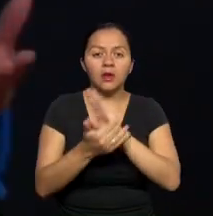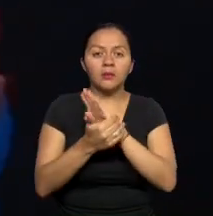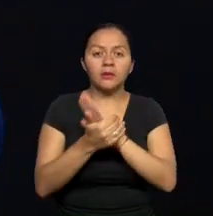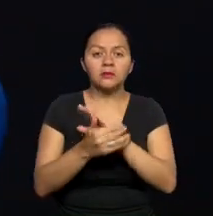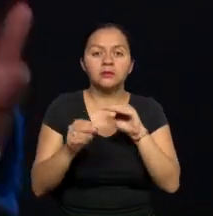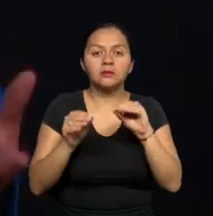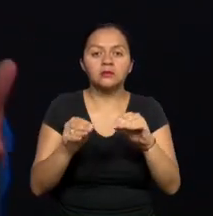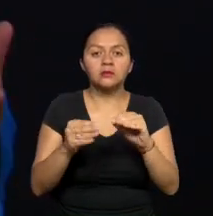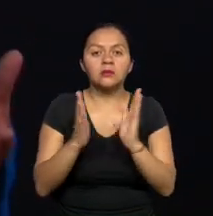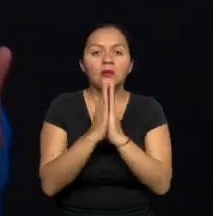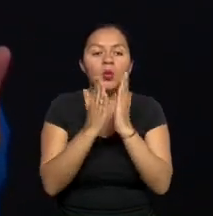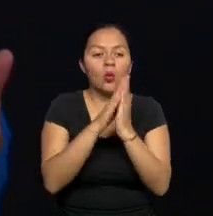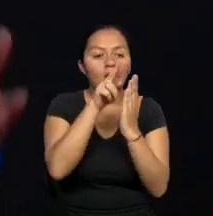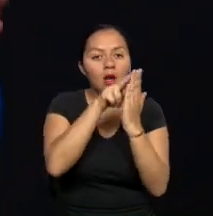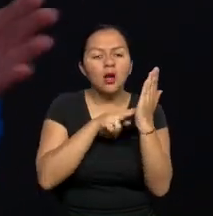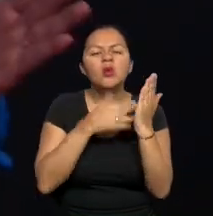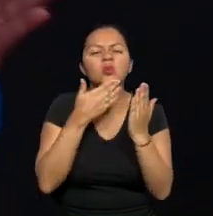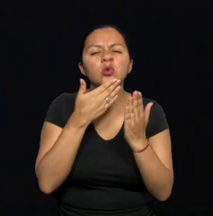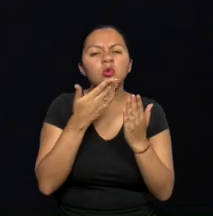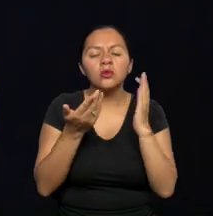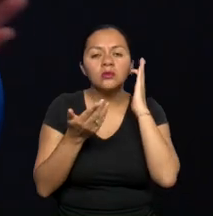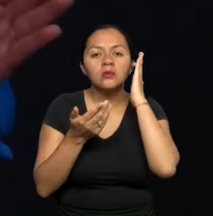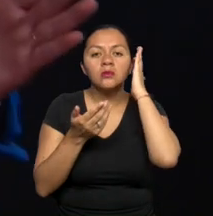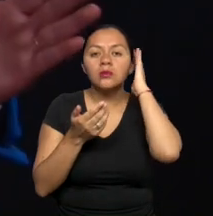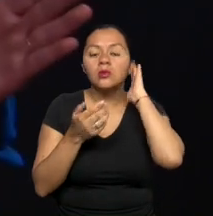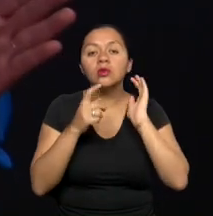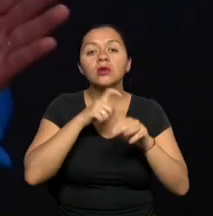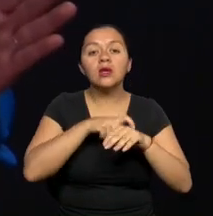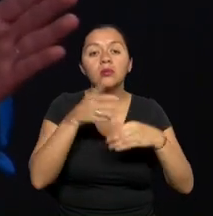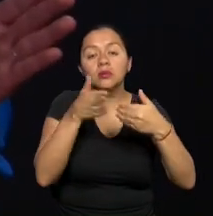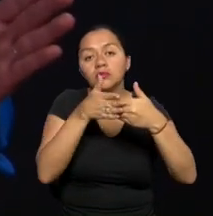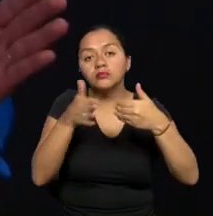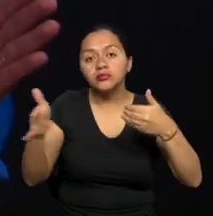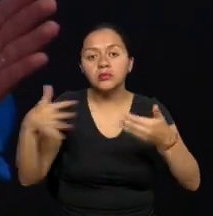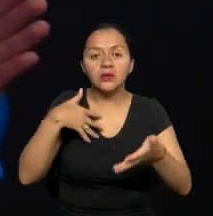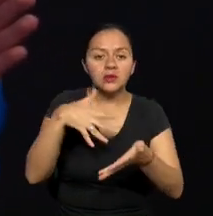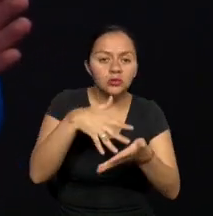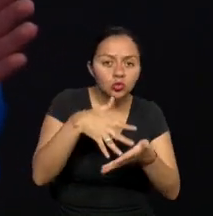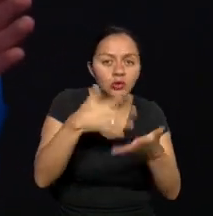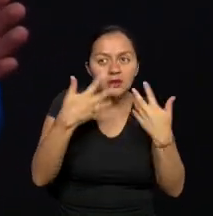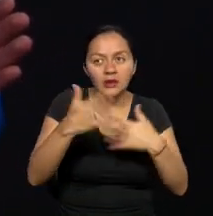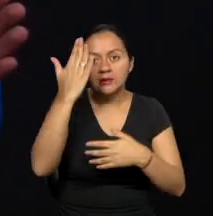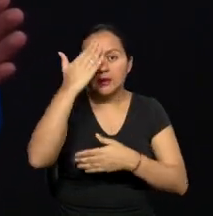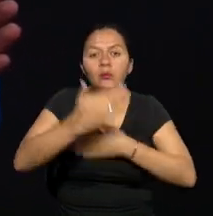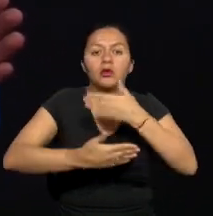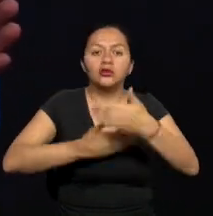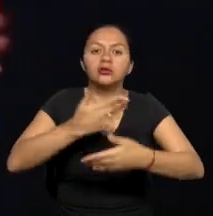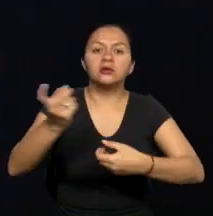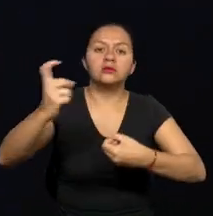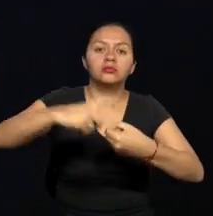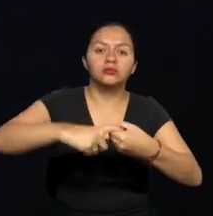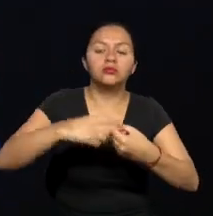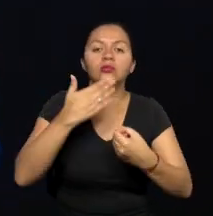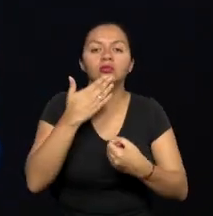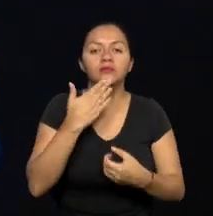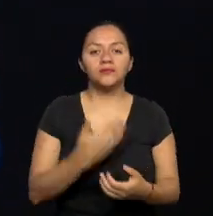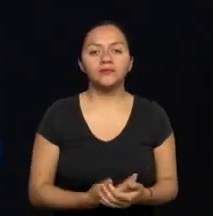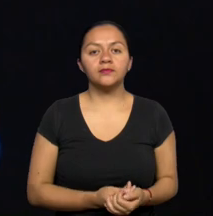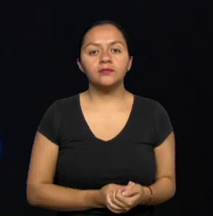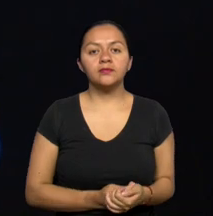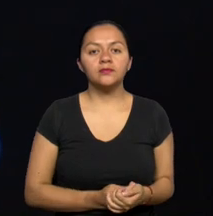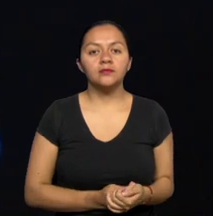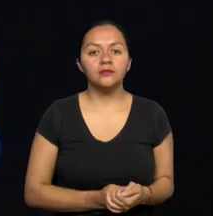en este manual que han elaborado ustedes? ¿Cuánto tiempo fue para que ellos puedan estudiarlo y comenzar ya el proceso, en este caso, de la certificación?